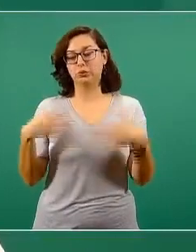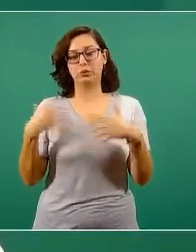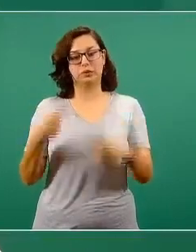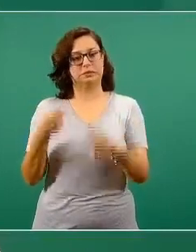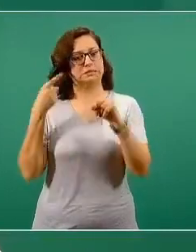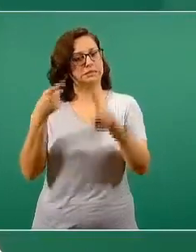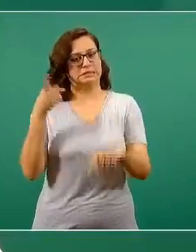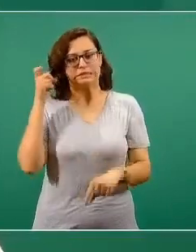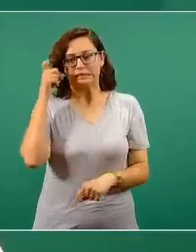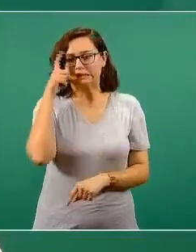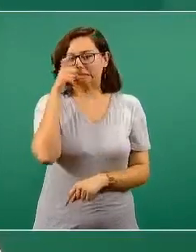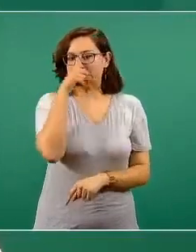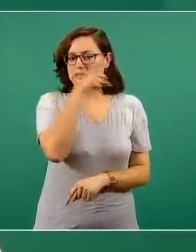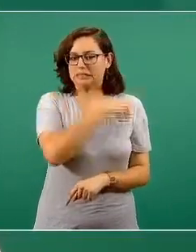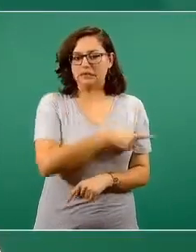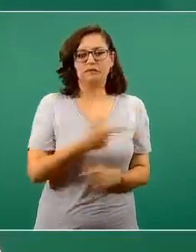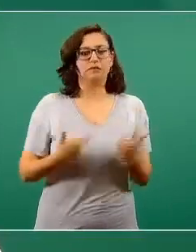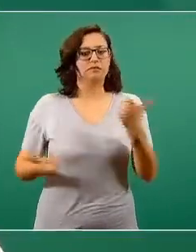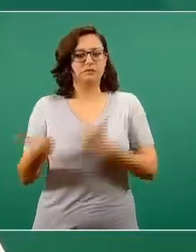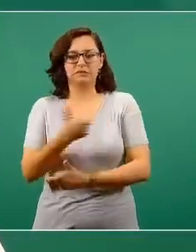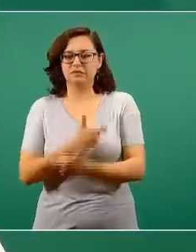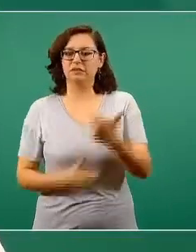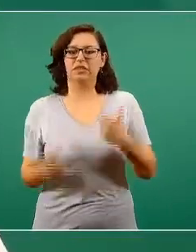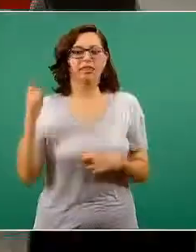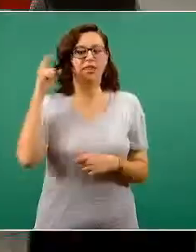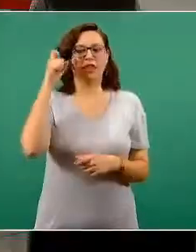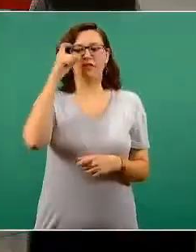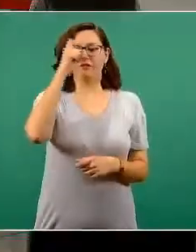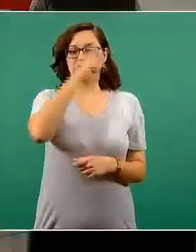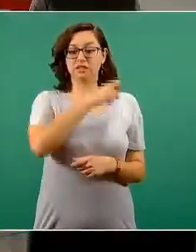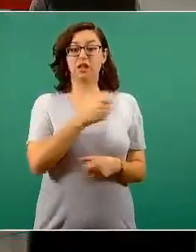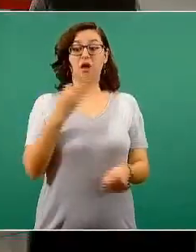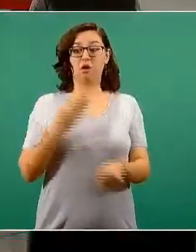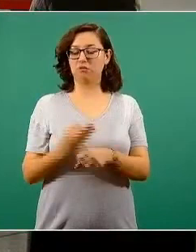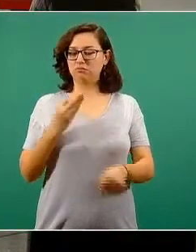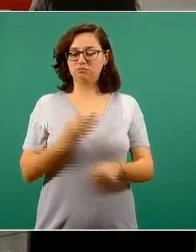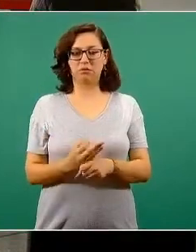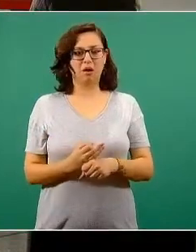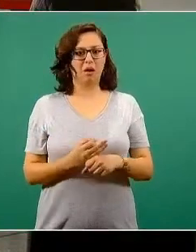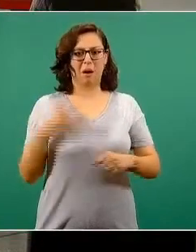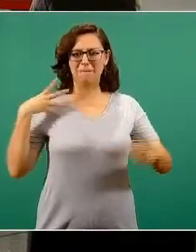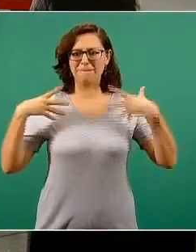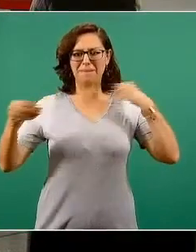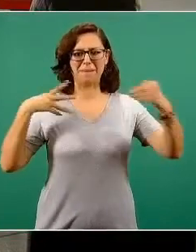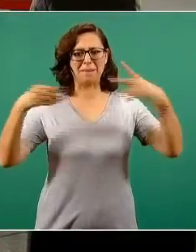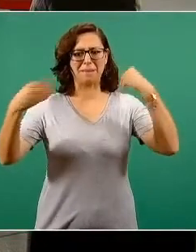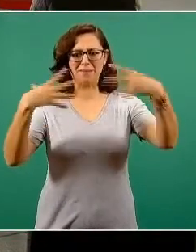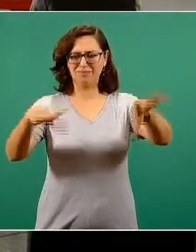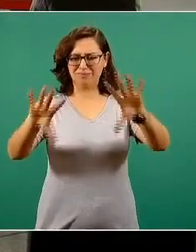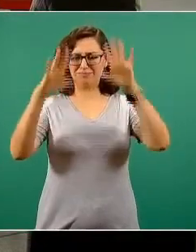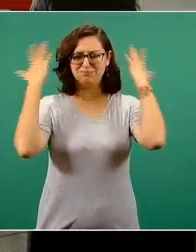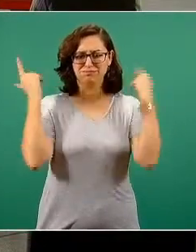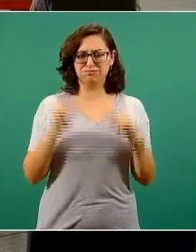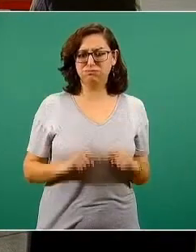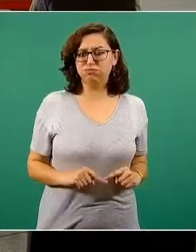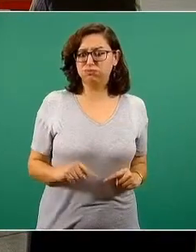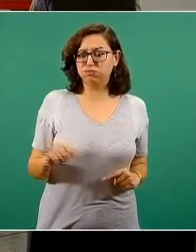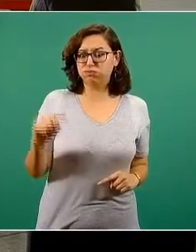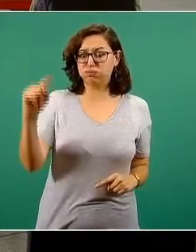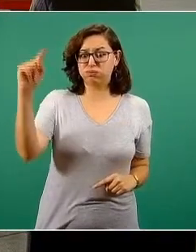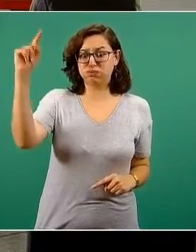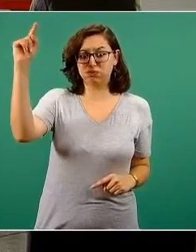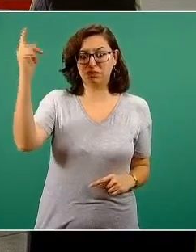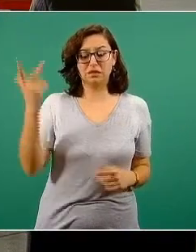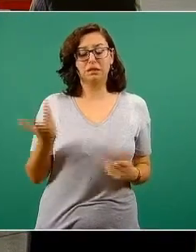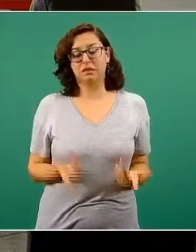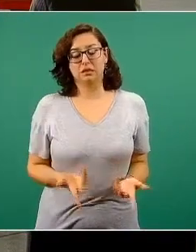poblacionales, socioeconómicos, etcétera, tiene un repunte impresionante en la velocidad de los contagios. Y